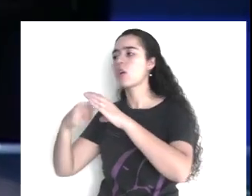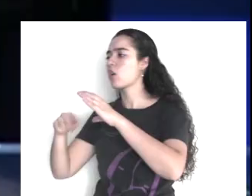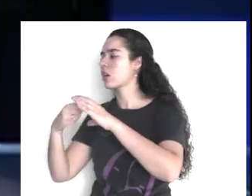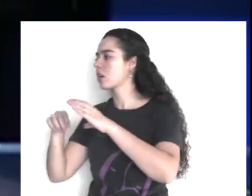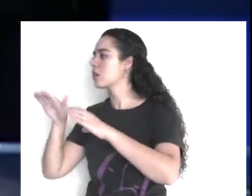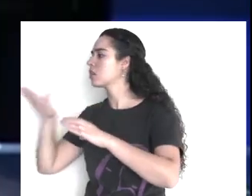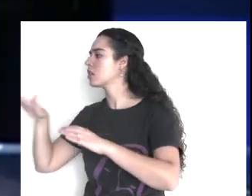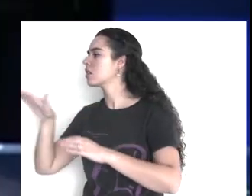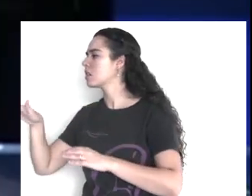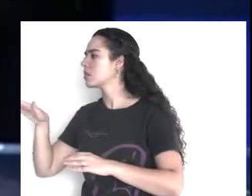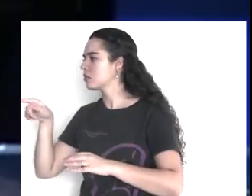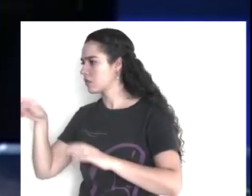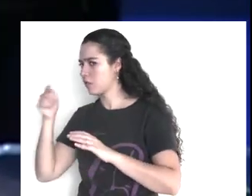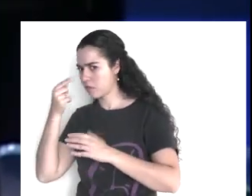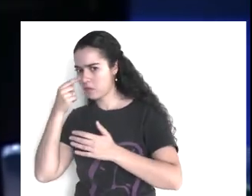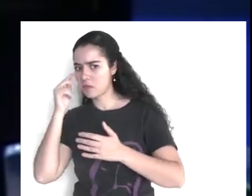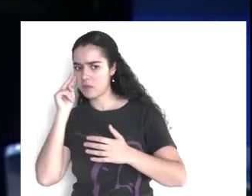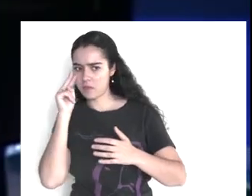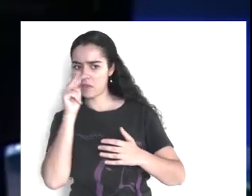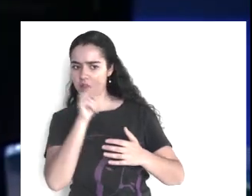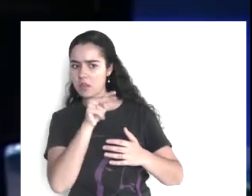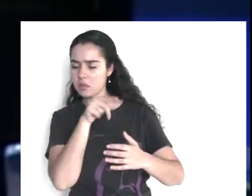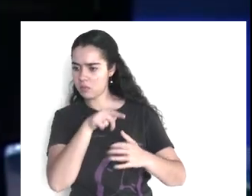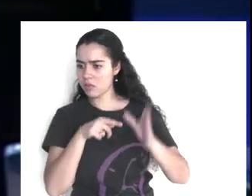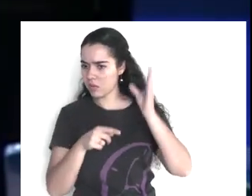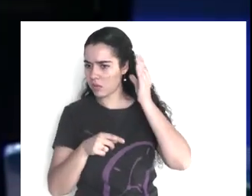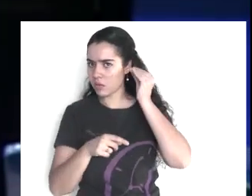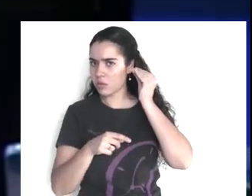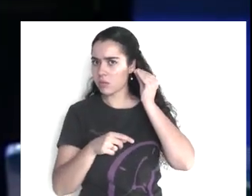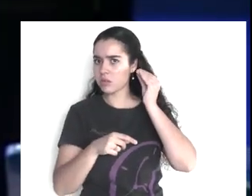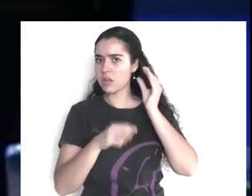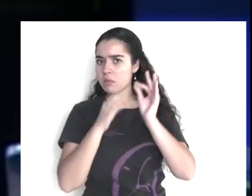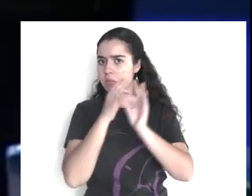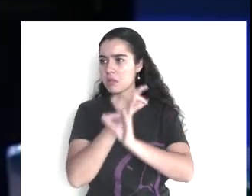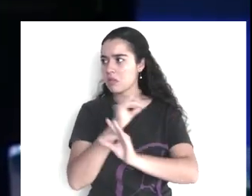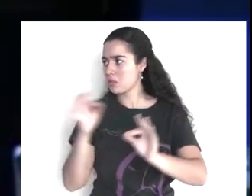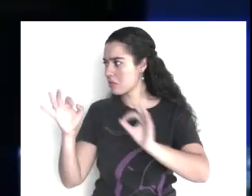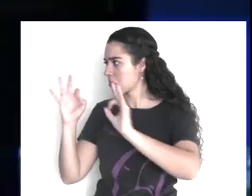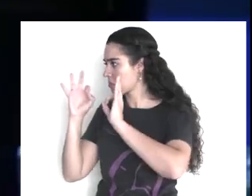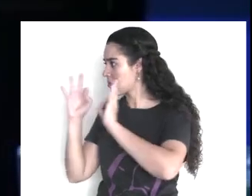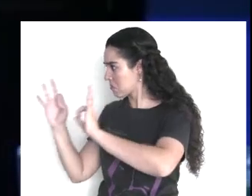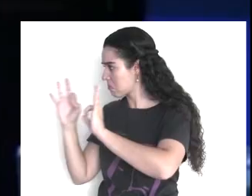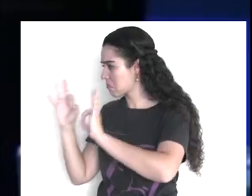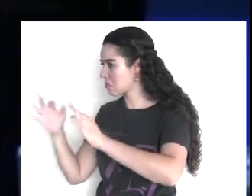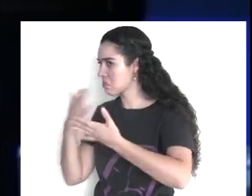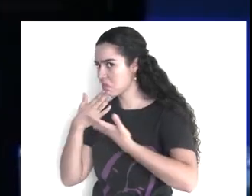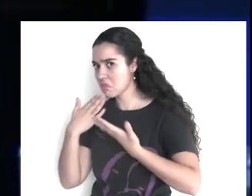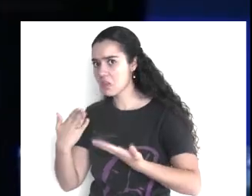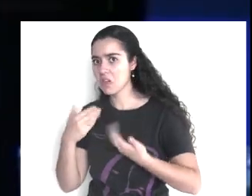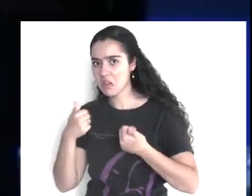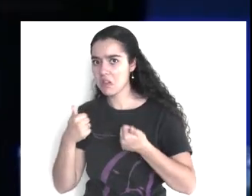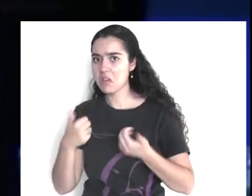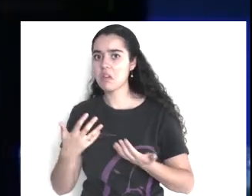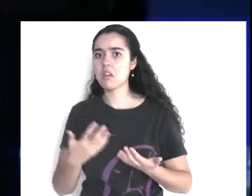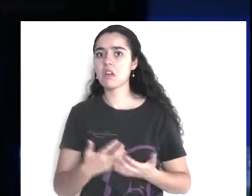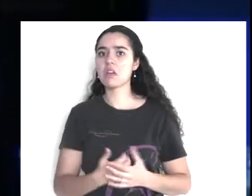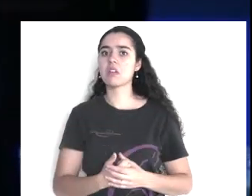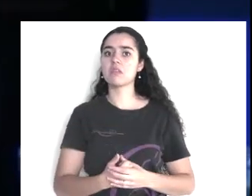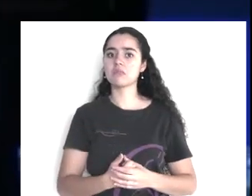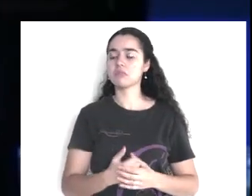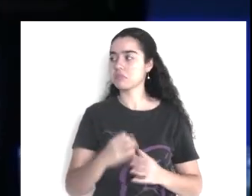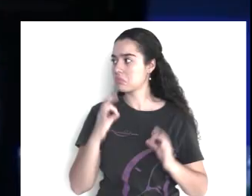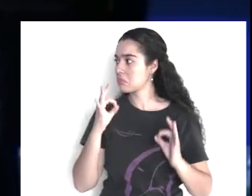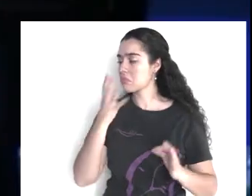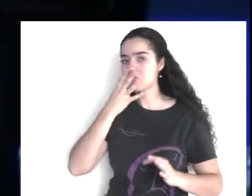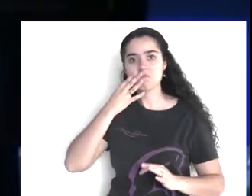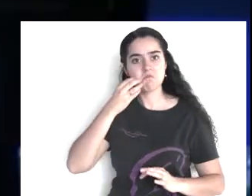escuchaste tú el mensaje, me dice, no, anoche lo, lo escuché, pero, no lo terminé, pero, está bueno,